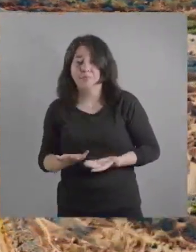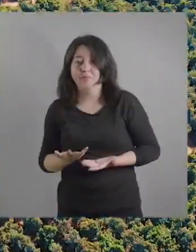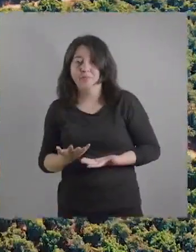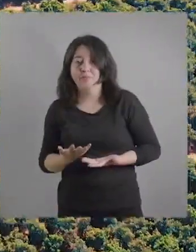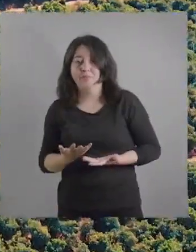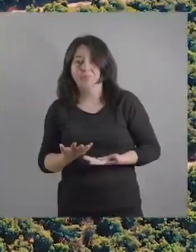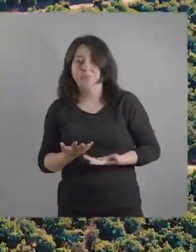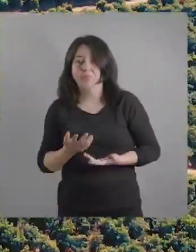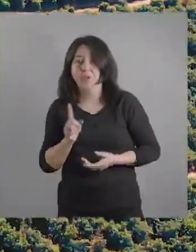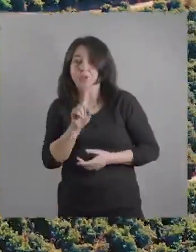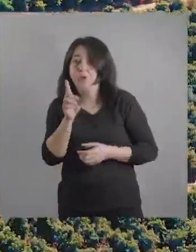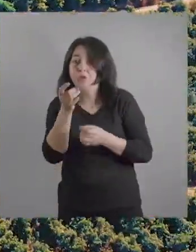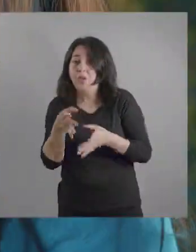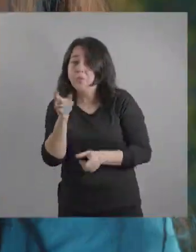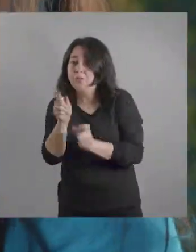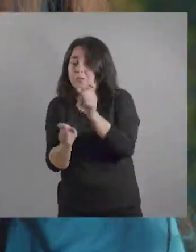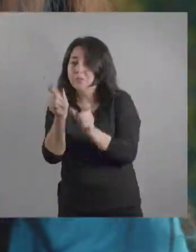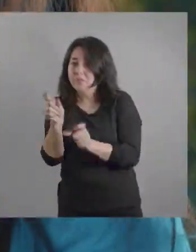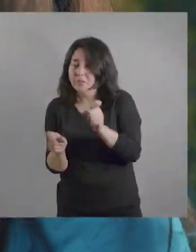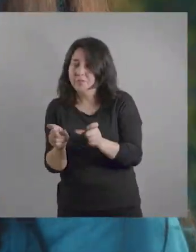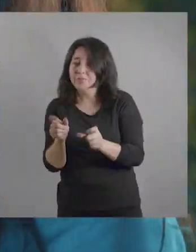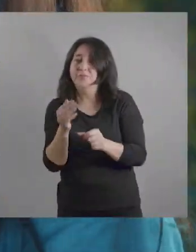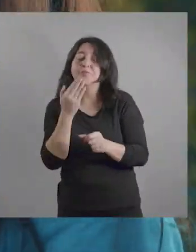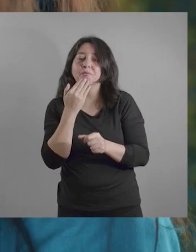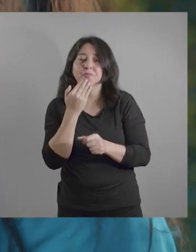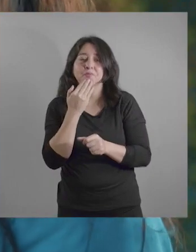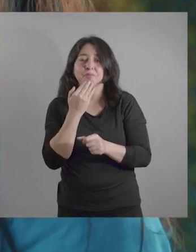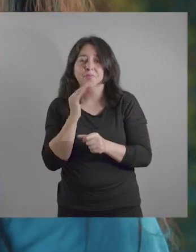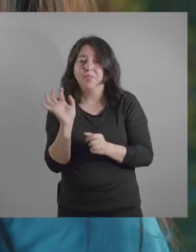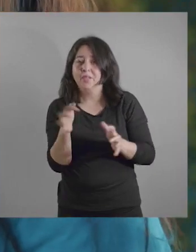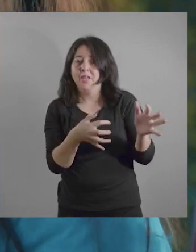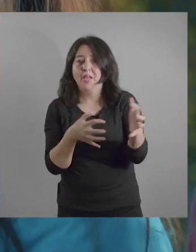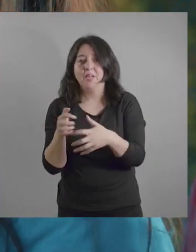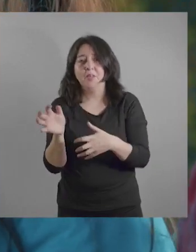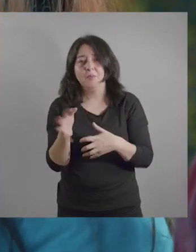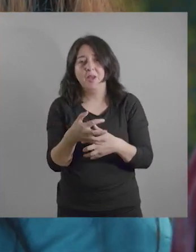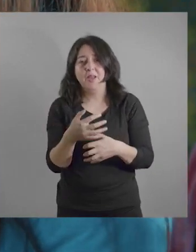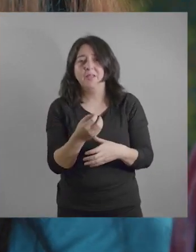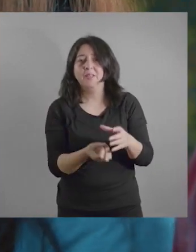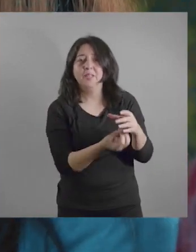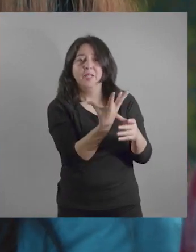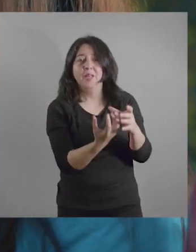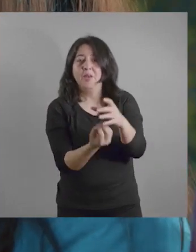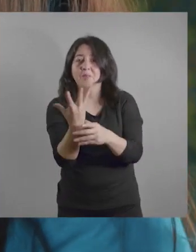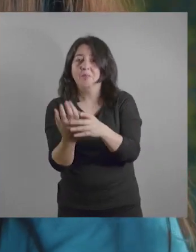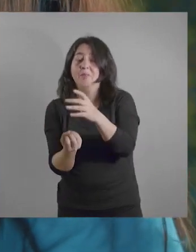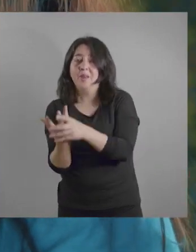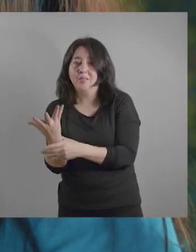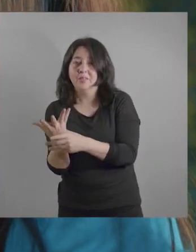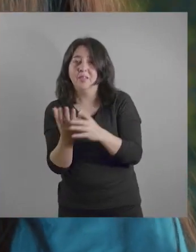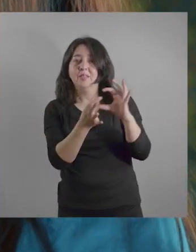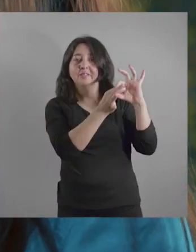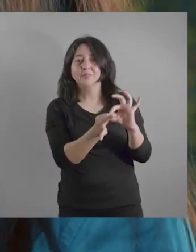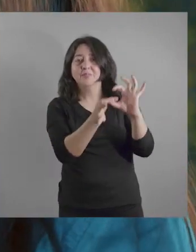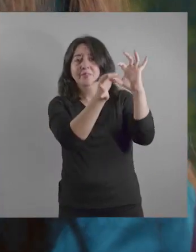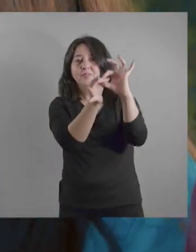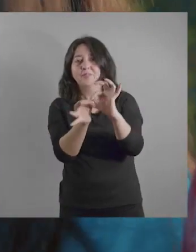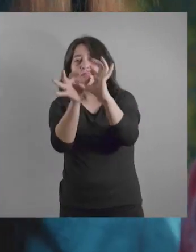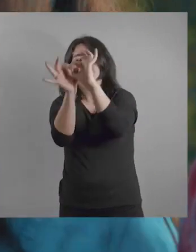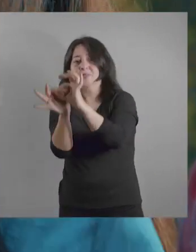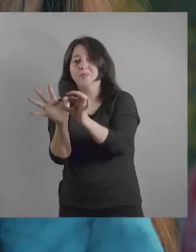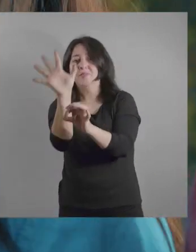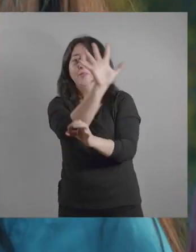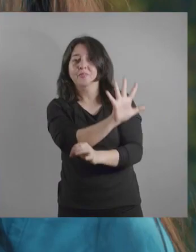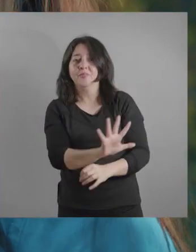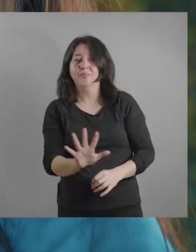para beber, para vivir. Porque no solamente existimos nosotros, sino que también los animales y las plantas sean el